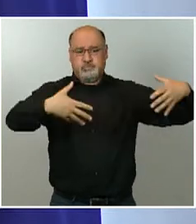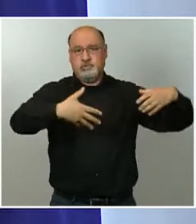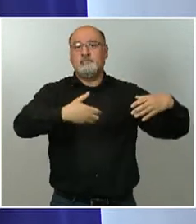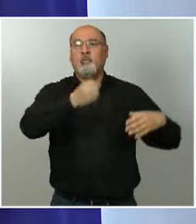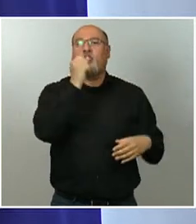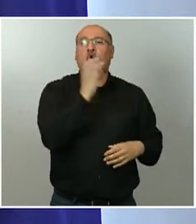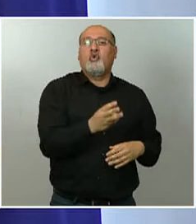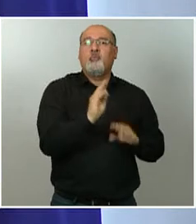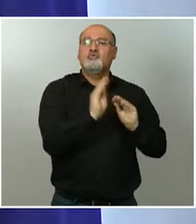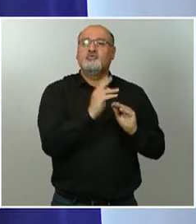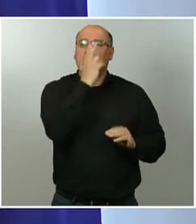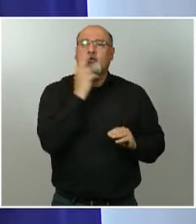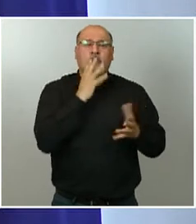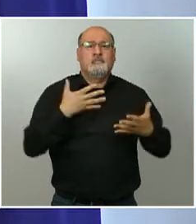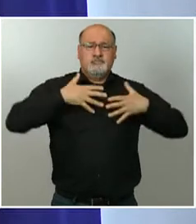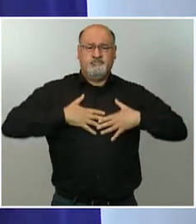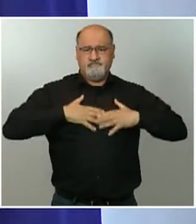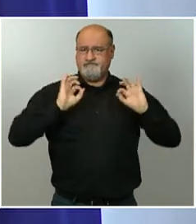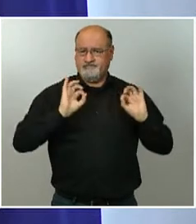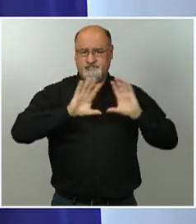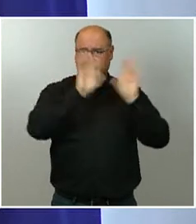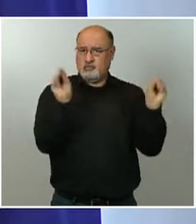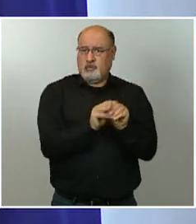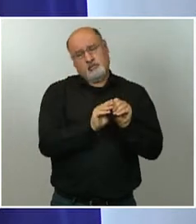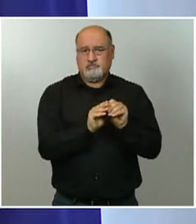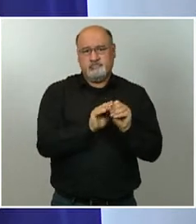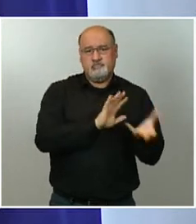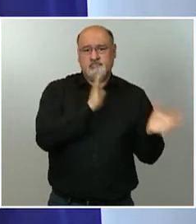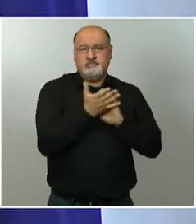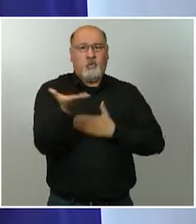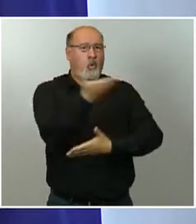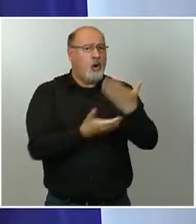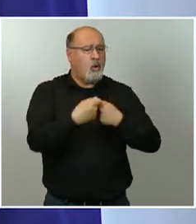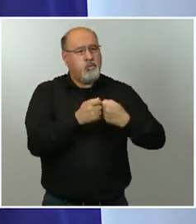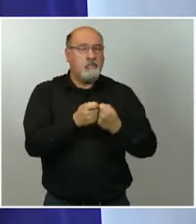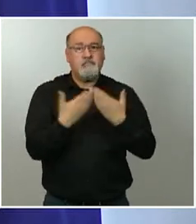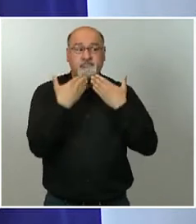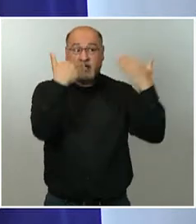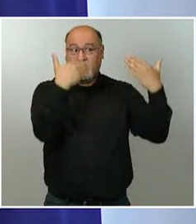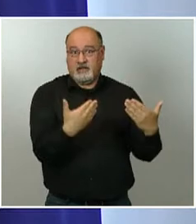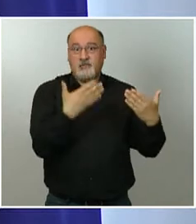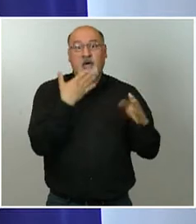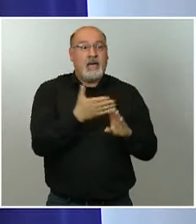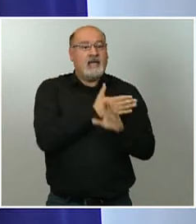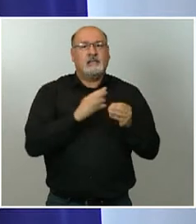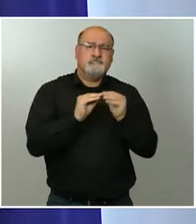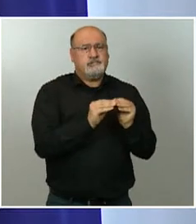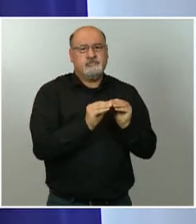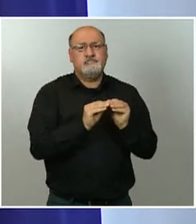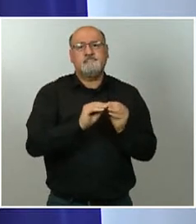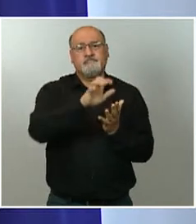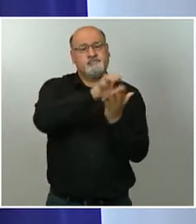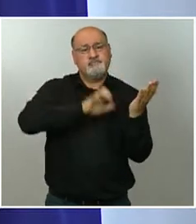el buen desarrollo de todo esto. Les vamos a necesitar. Hemos hecho un protocolo que, por cierto, tiene mucho que ver también con las normas que ellos nos han